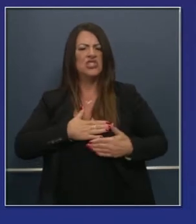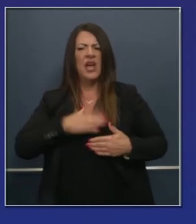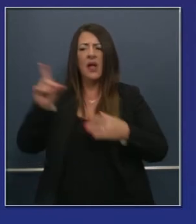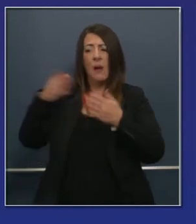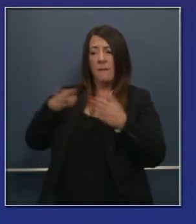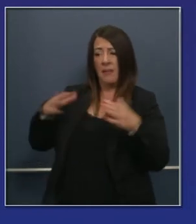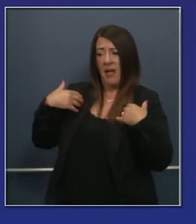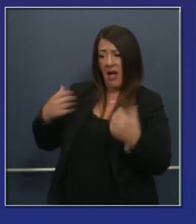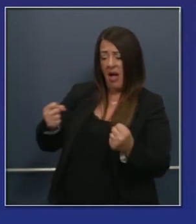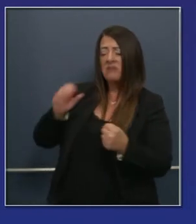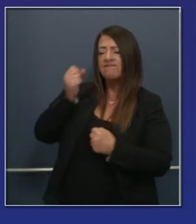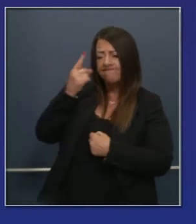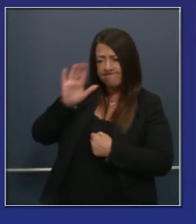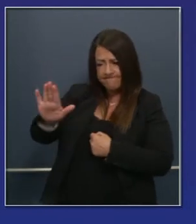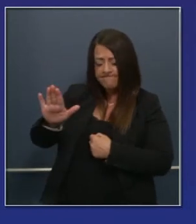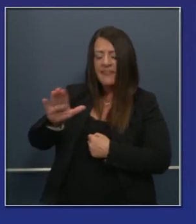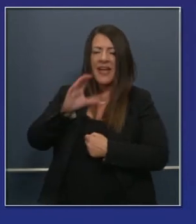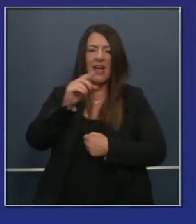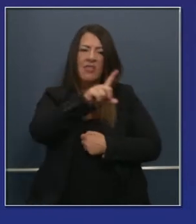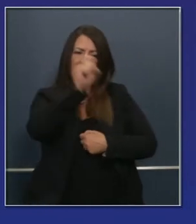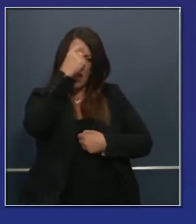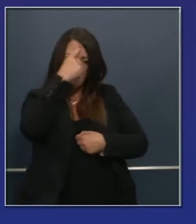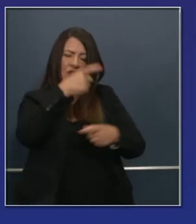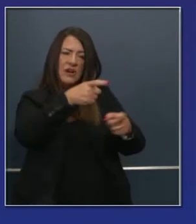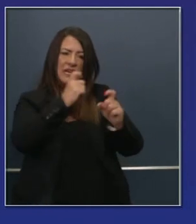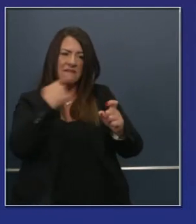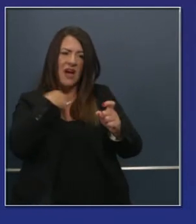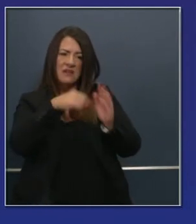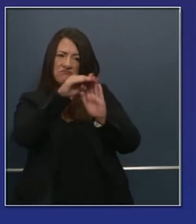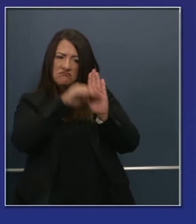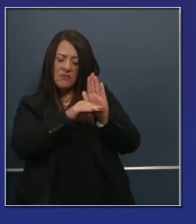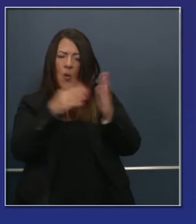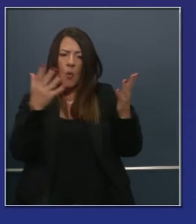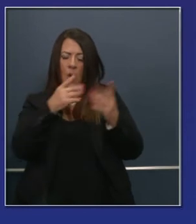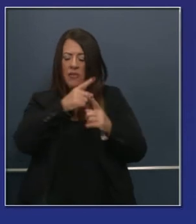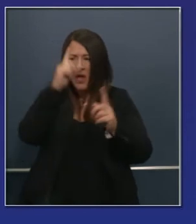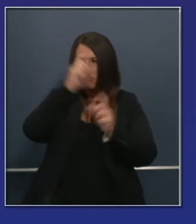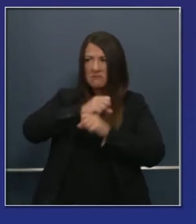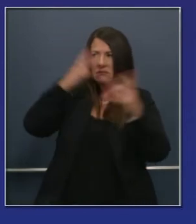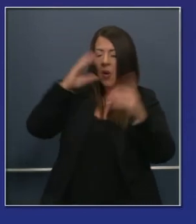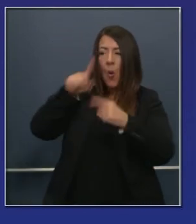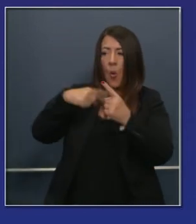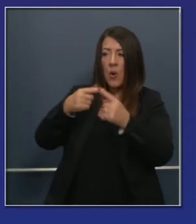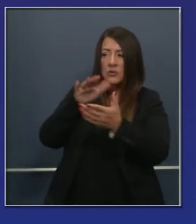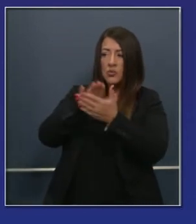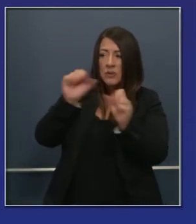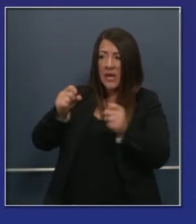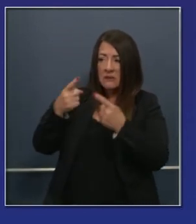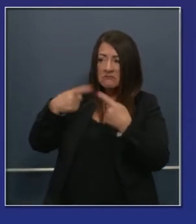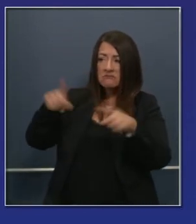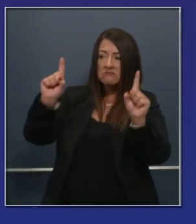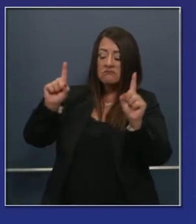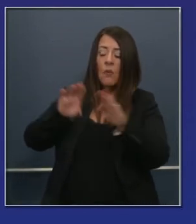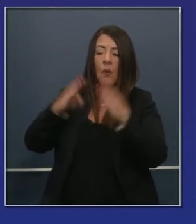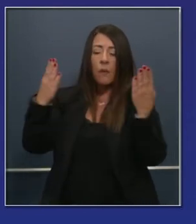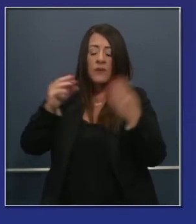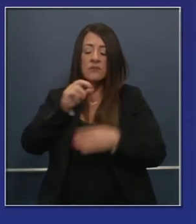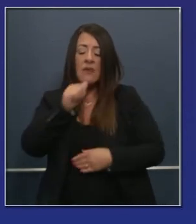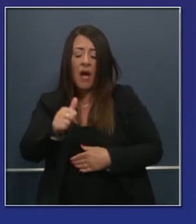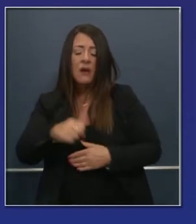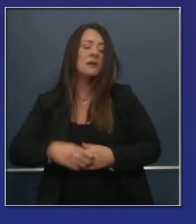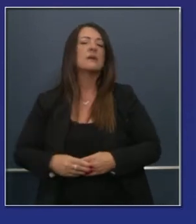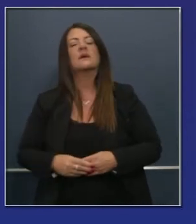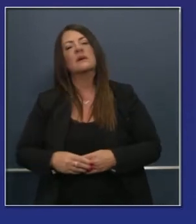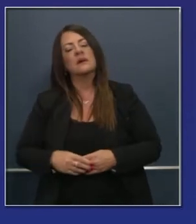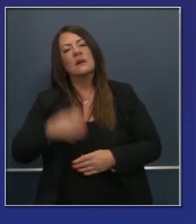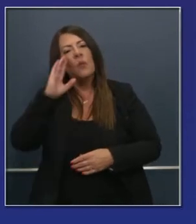que el Departamento de Salud Pública y el gobernador nos han dado una medida de cuándo deberían cerrarse las escuelas. Es muy importante. Si usted